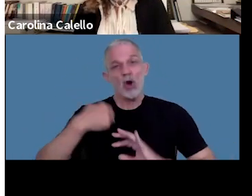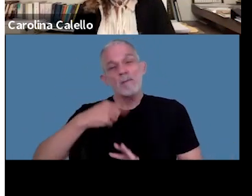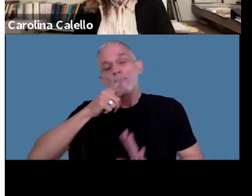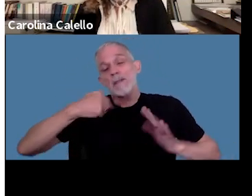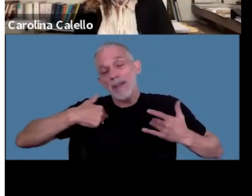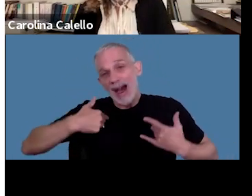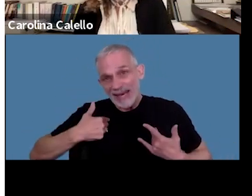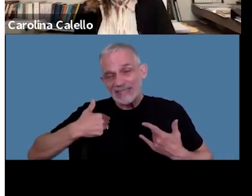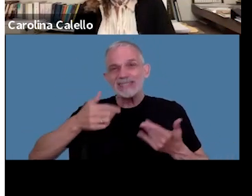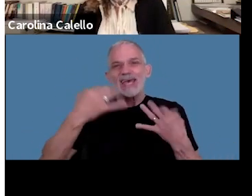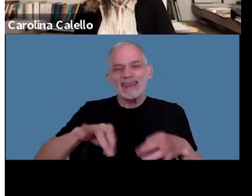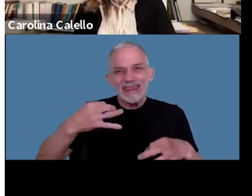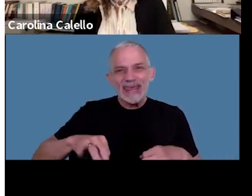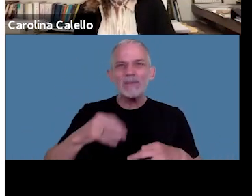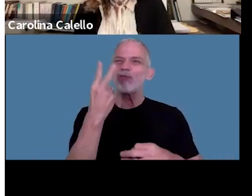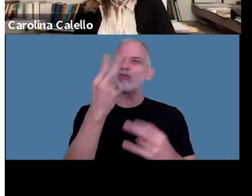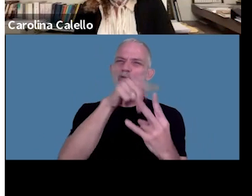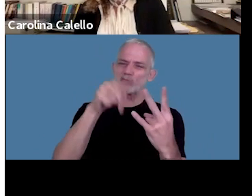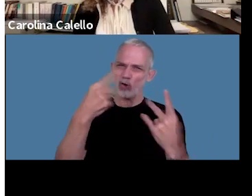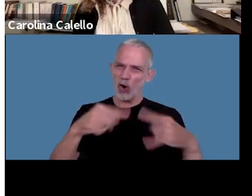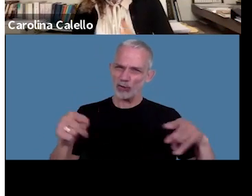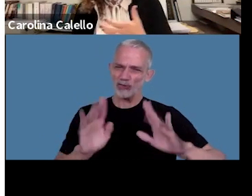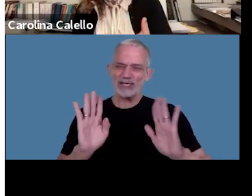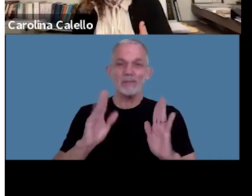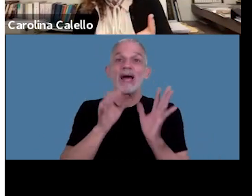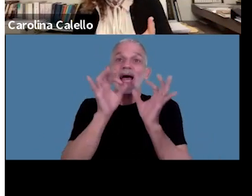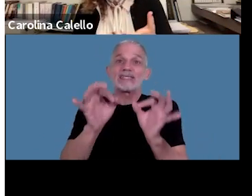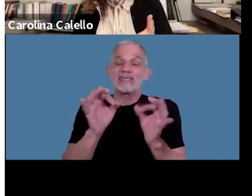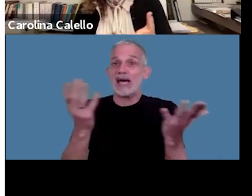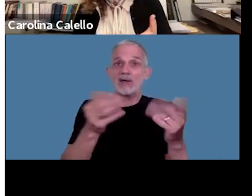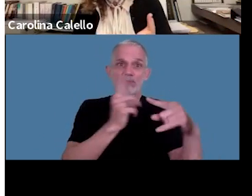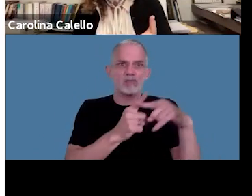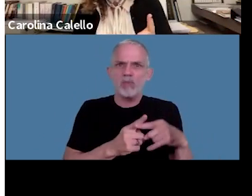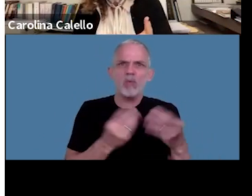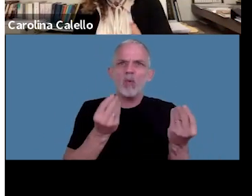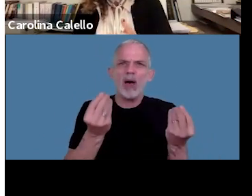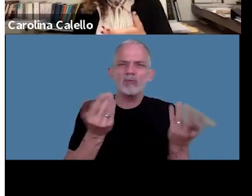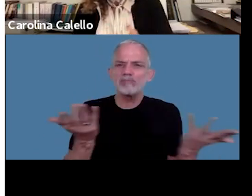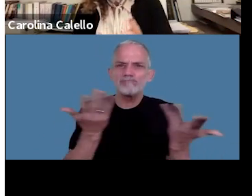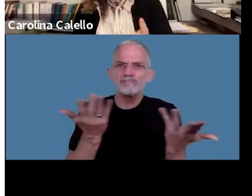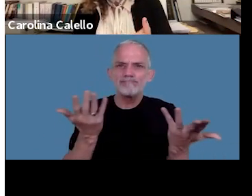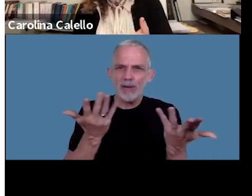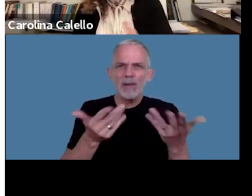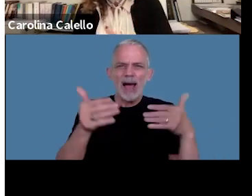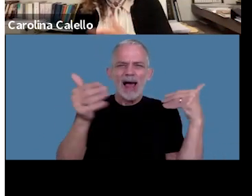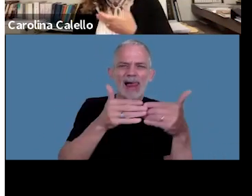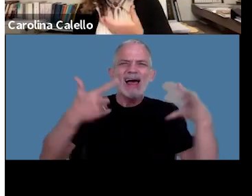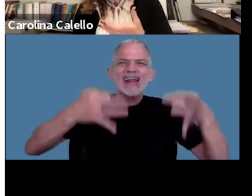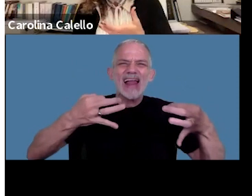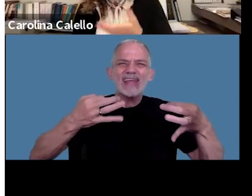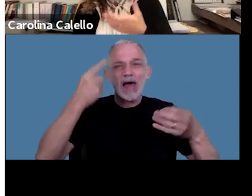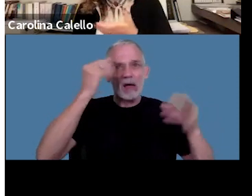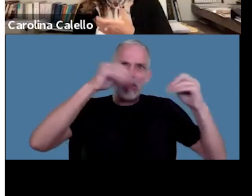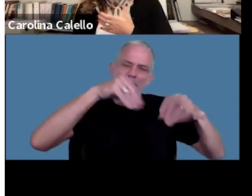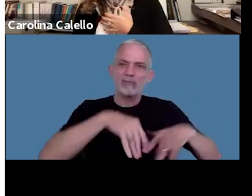que habría que hacer dos cosas como para llegar a una determinación un poco más cerca de la realidad a mí